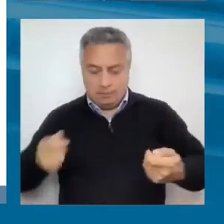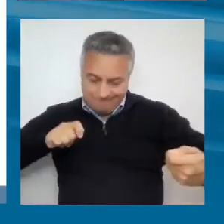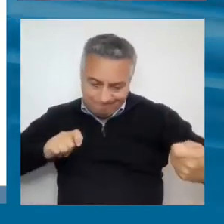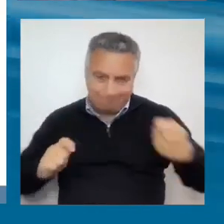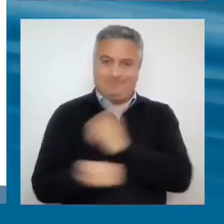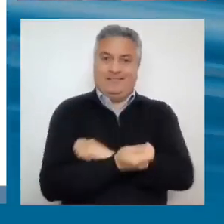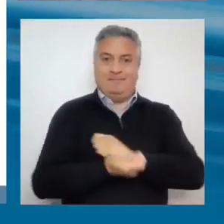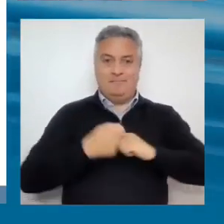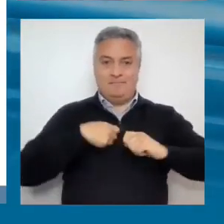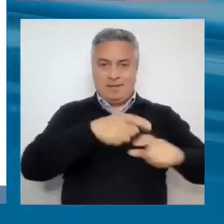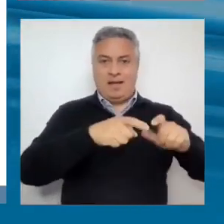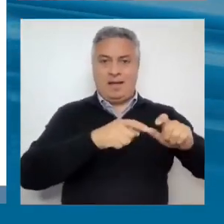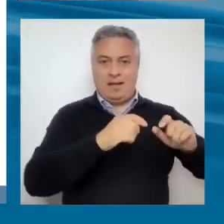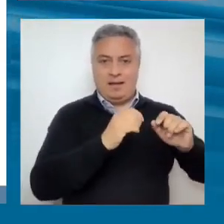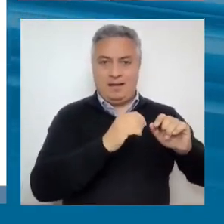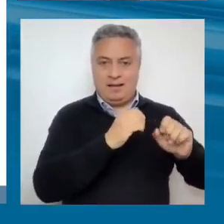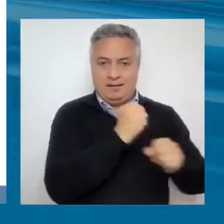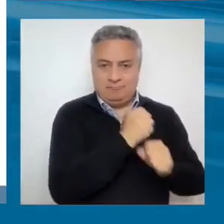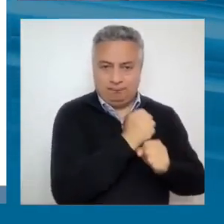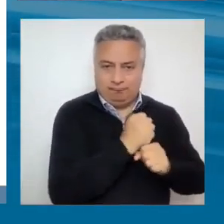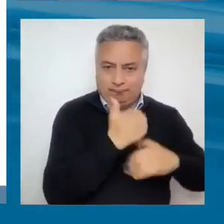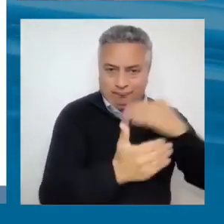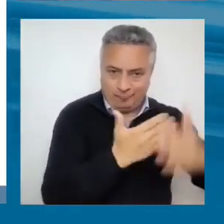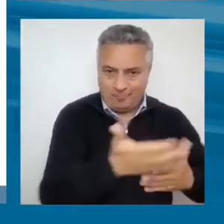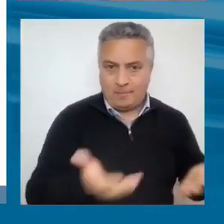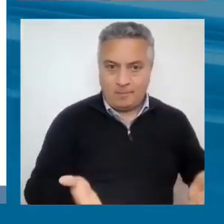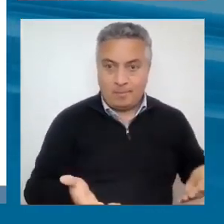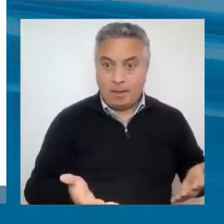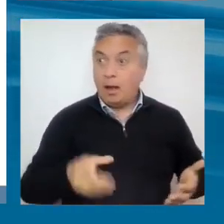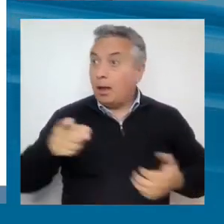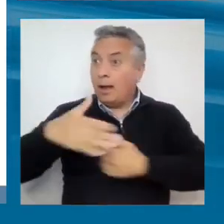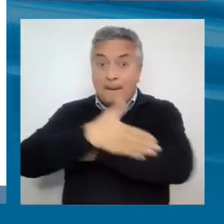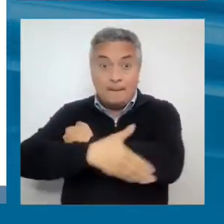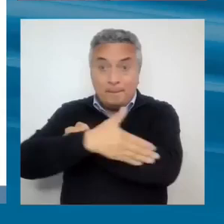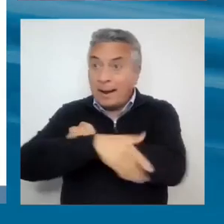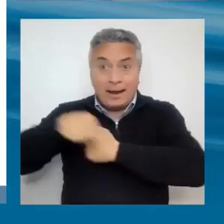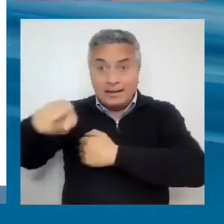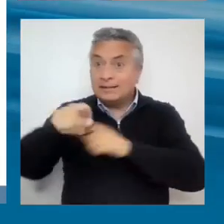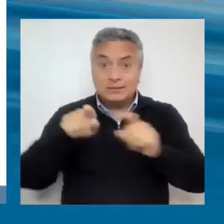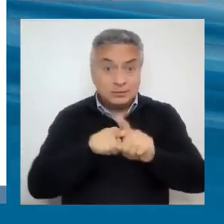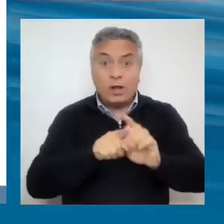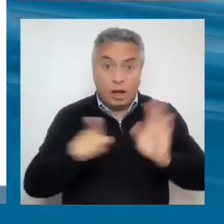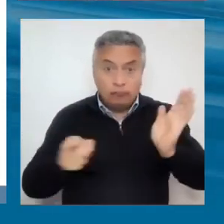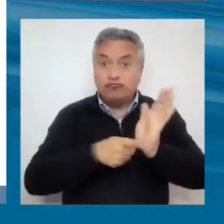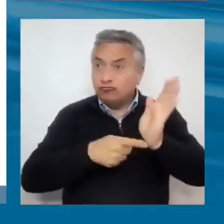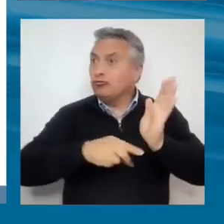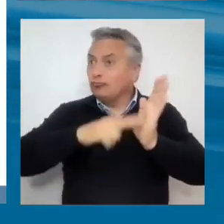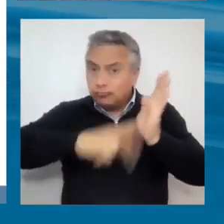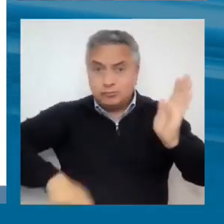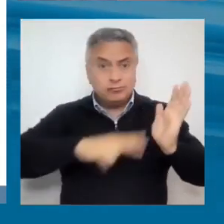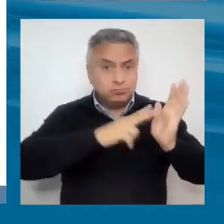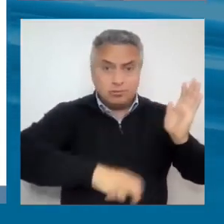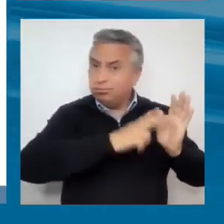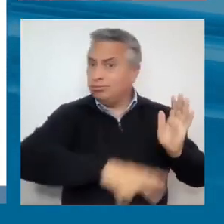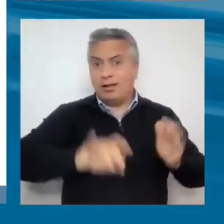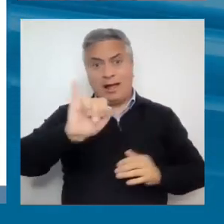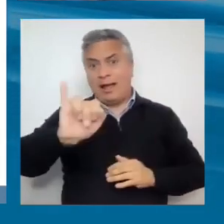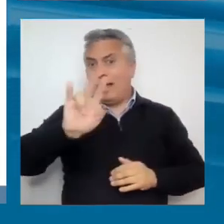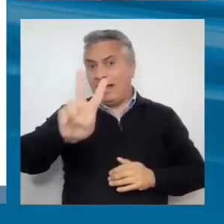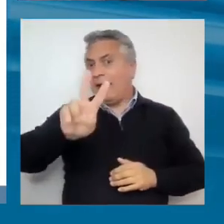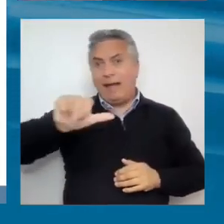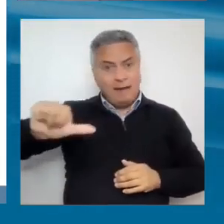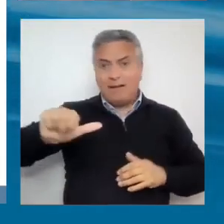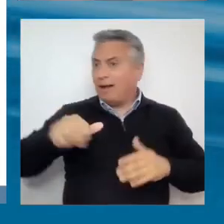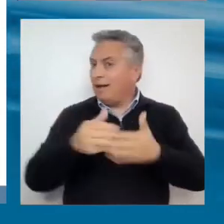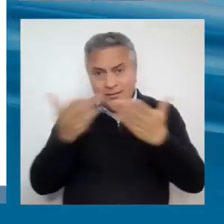Desafortunadamente, la mayoría de países tienen impuestos indirectos, IVAs, etcétera, que los paga todo el mundo por igual, desde